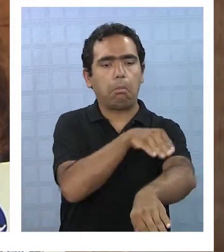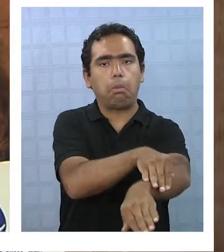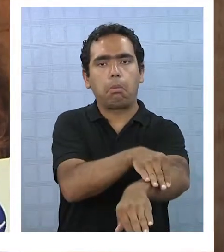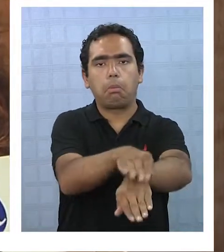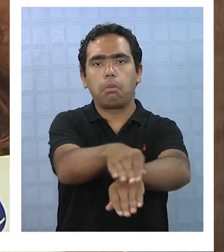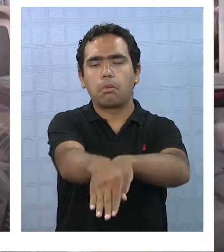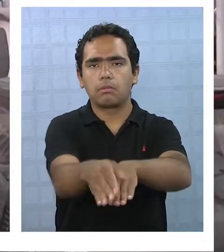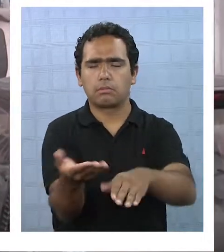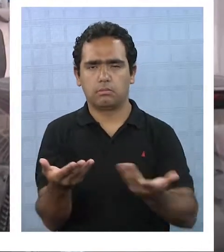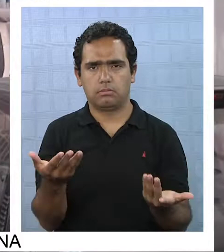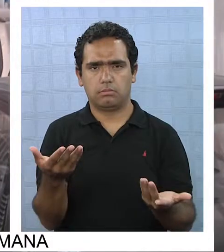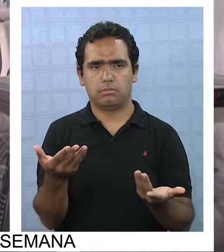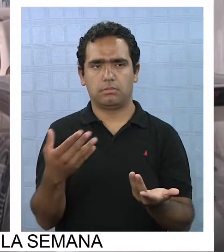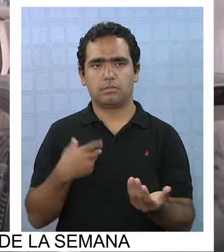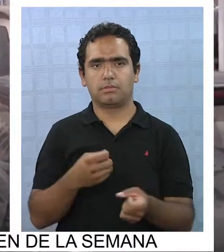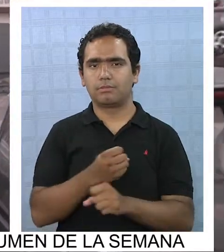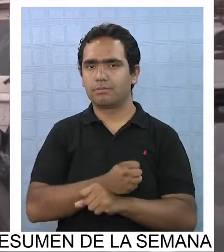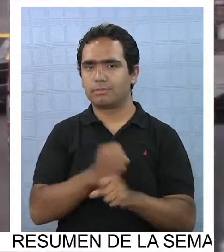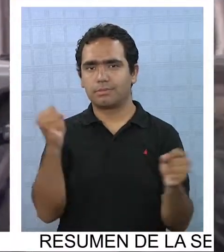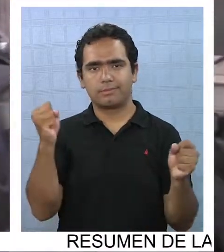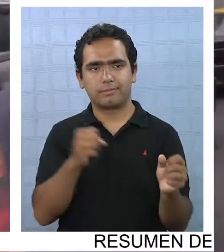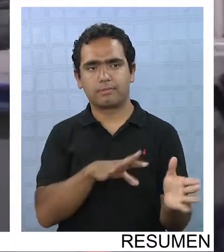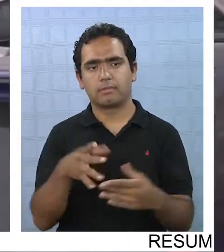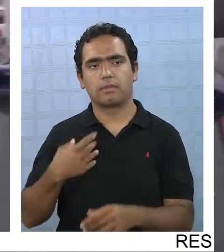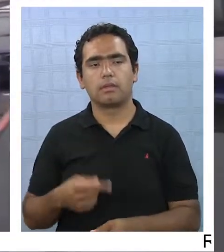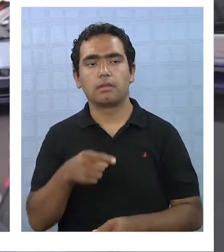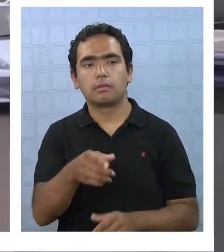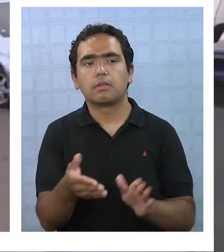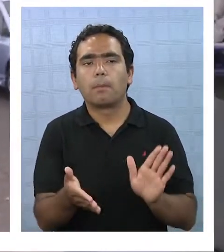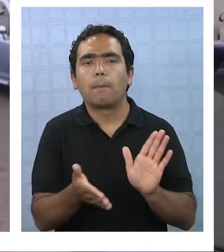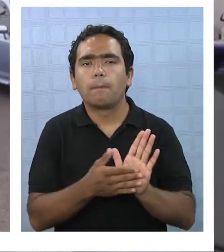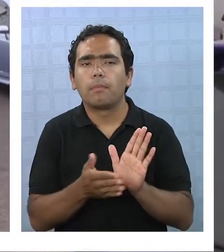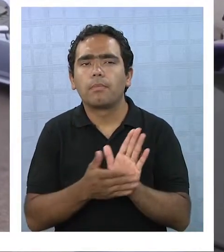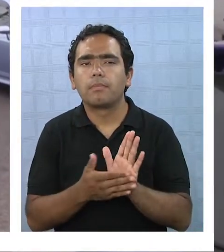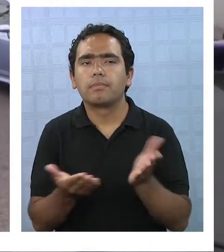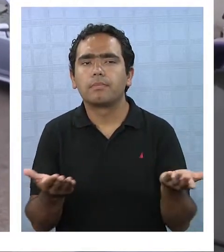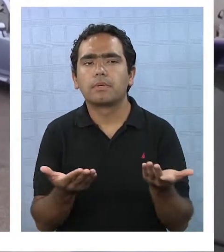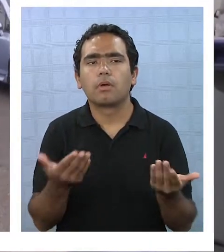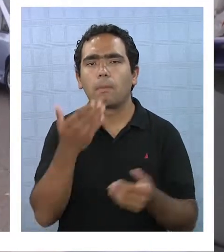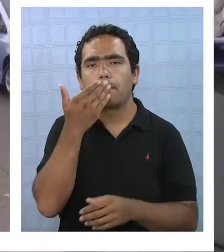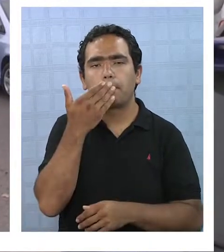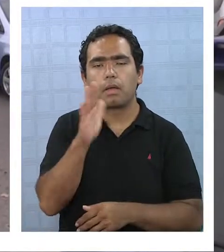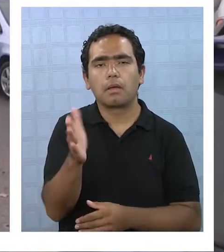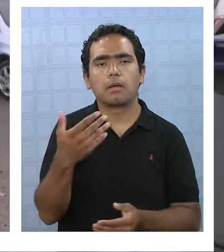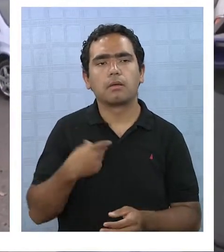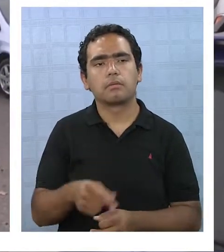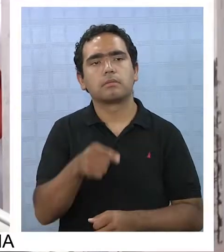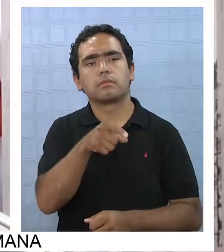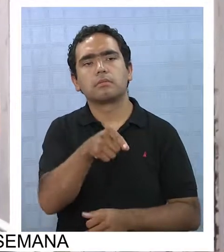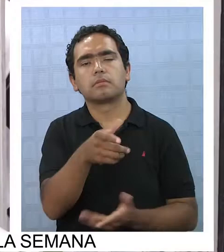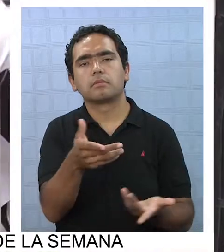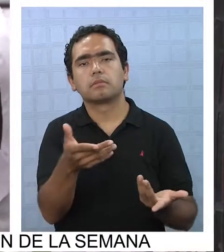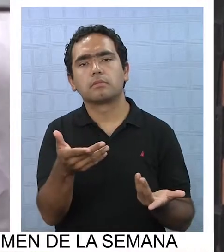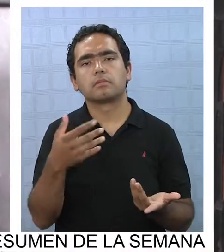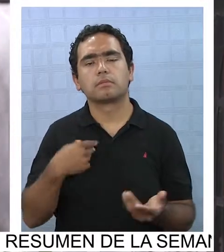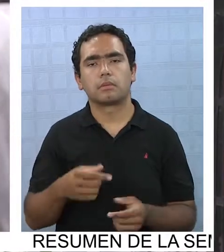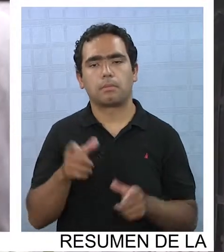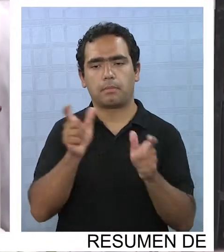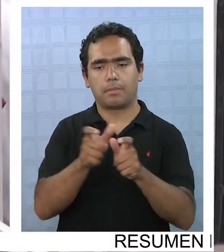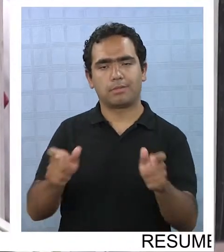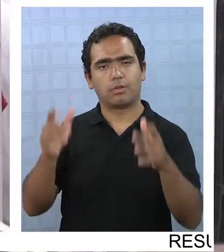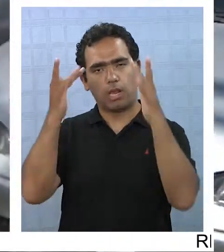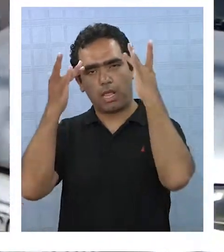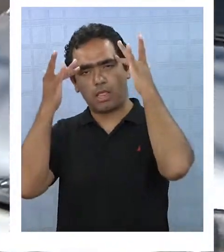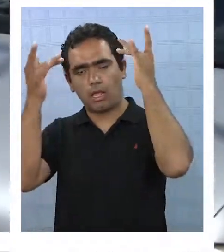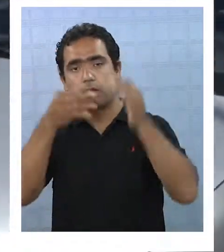se estaciona en vehículo. Las propuestas para mejorar la movilidad urbana en Iquique fueron concebidas tanto por expertos